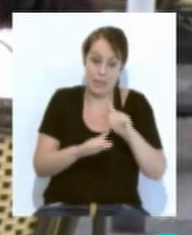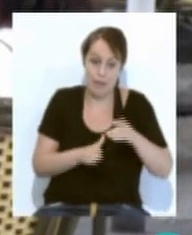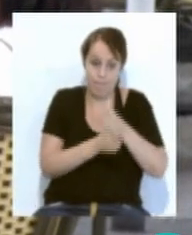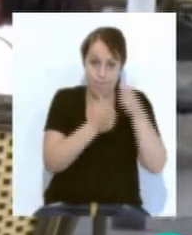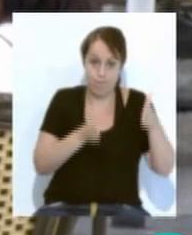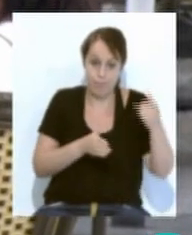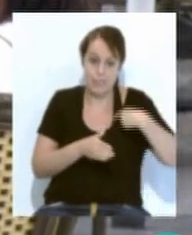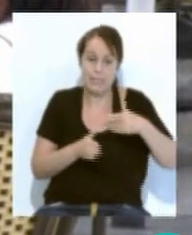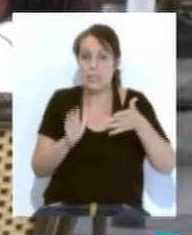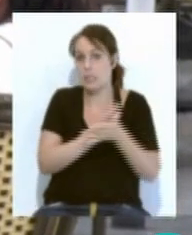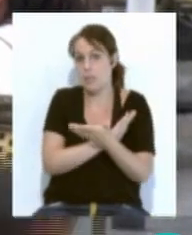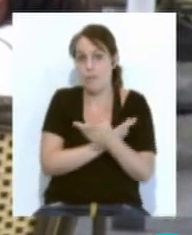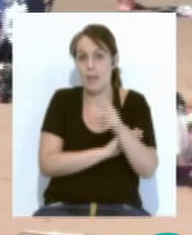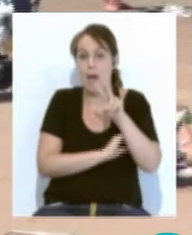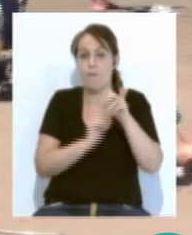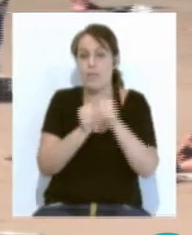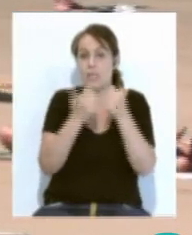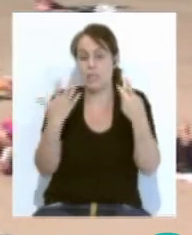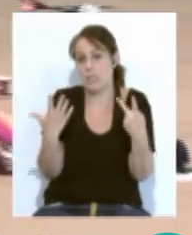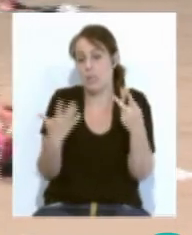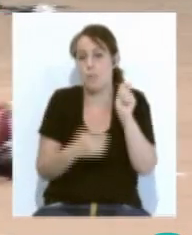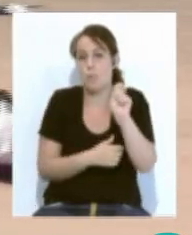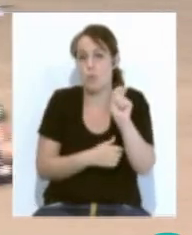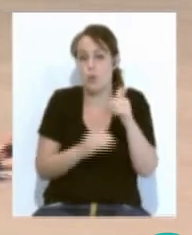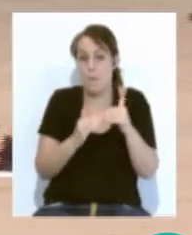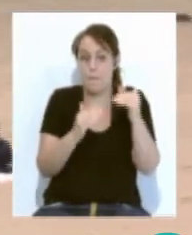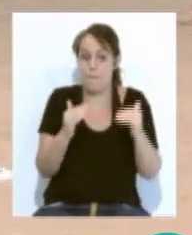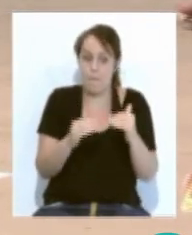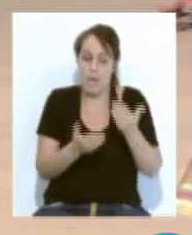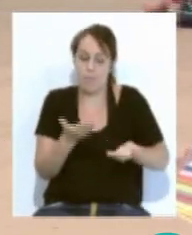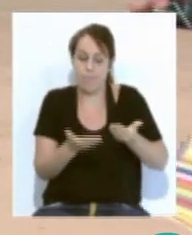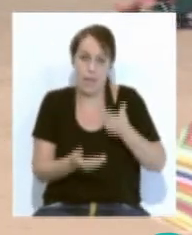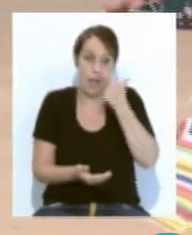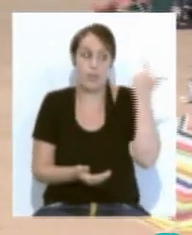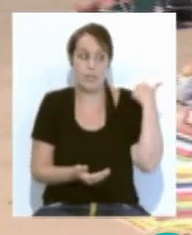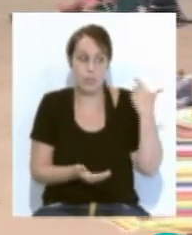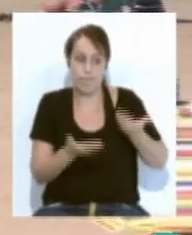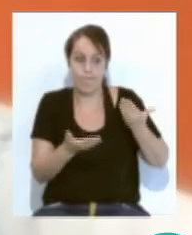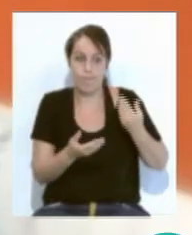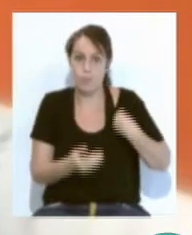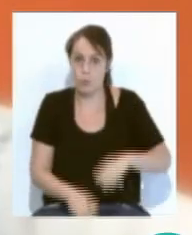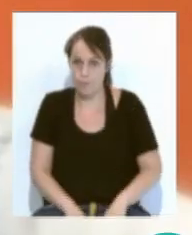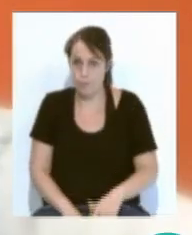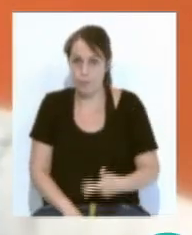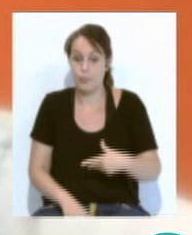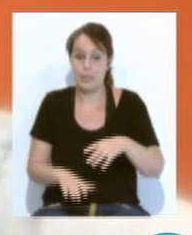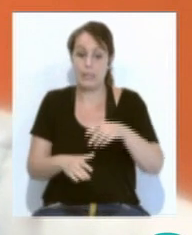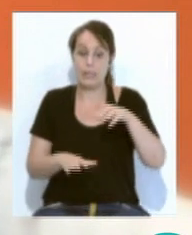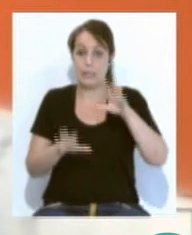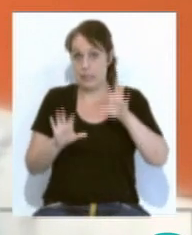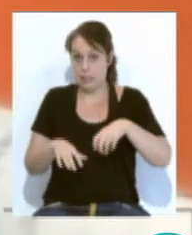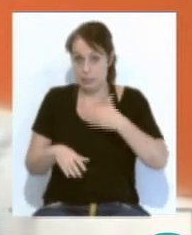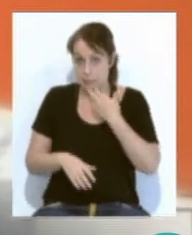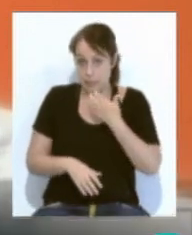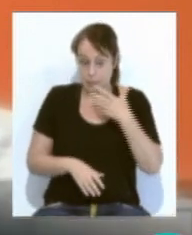importante descenso de más de 27 puntos respecto al mismo periodo del año anterior. Cádiz, por ejemplo, su